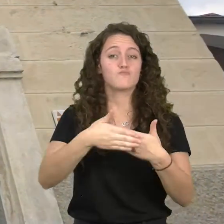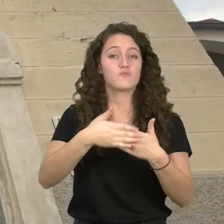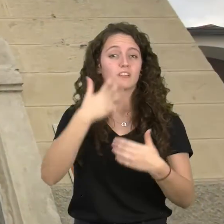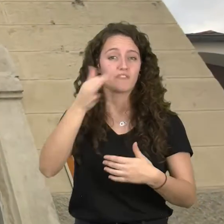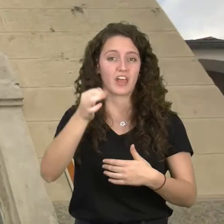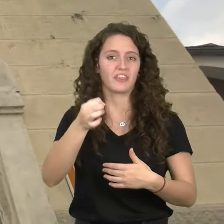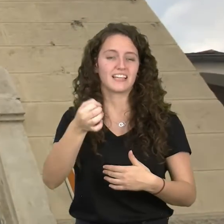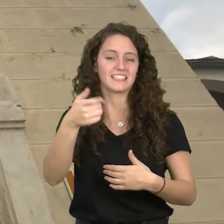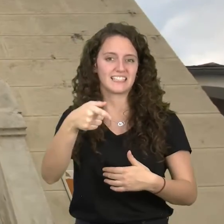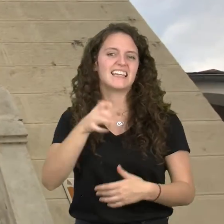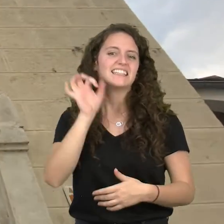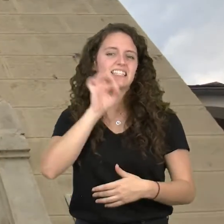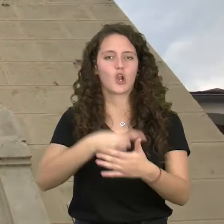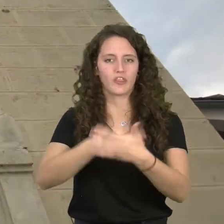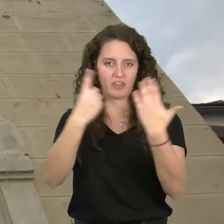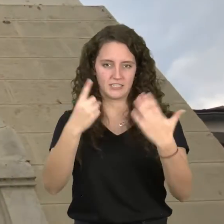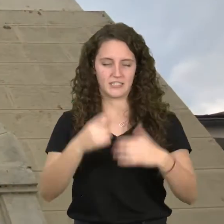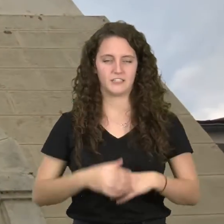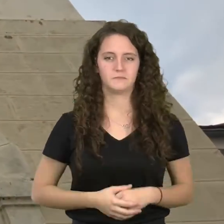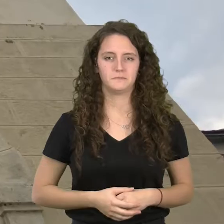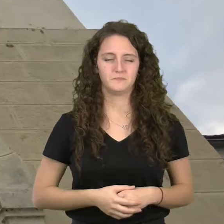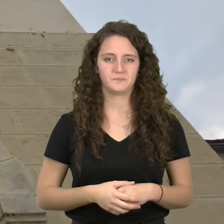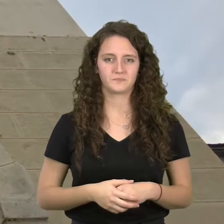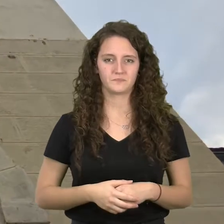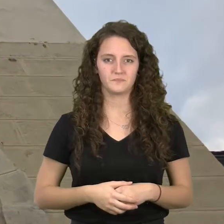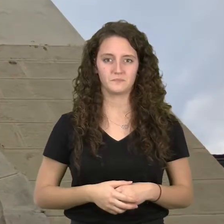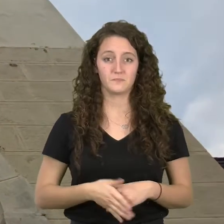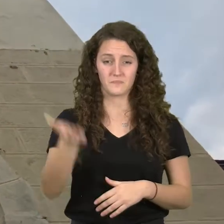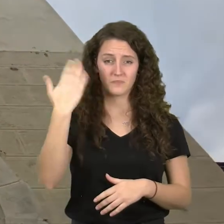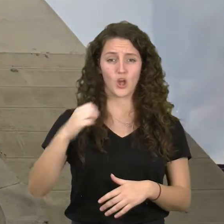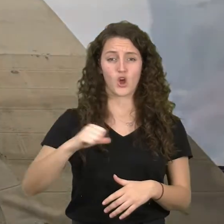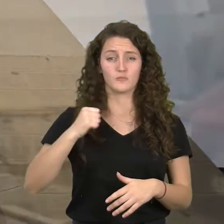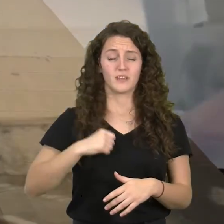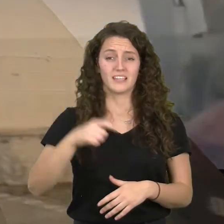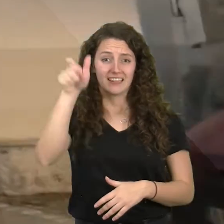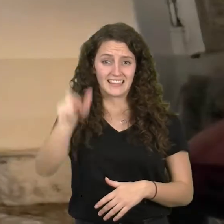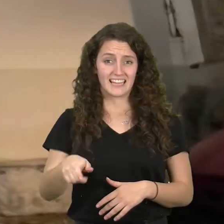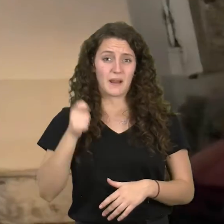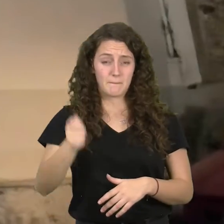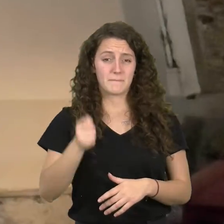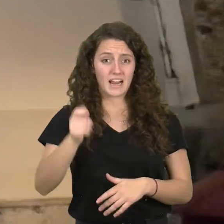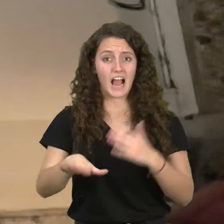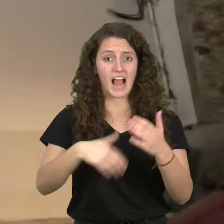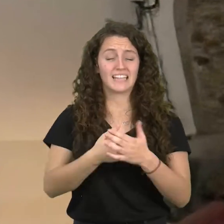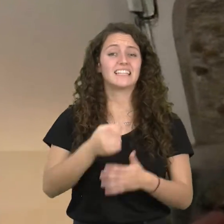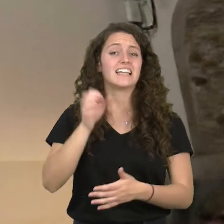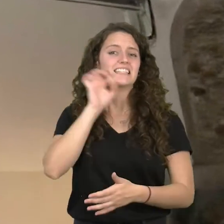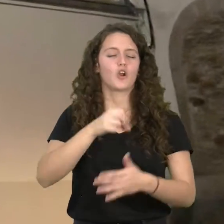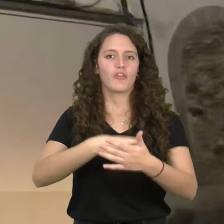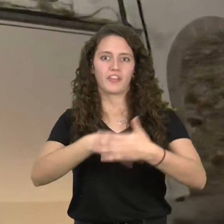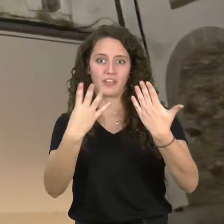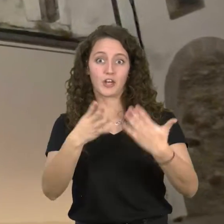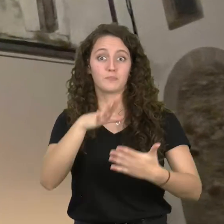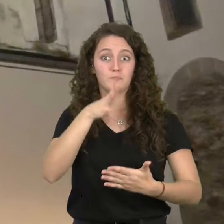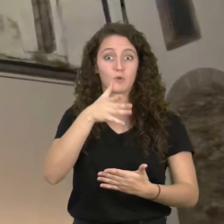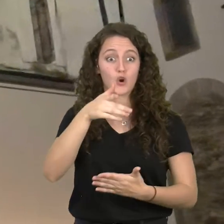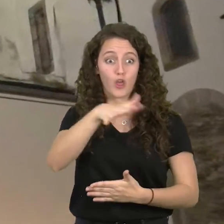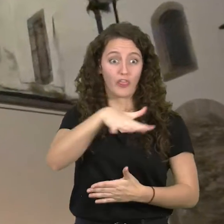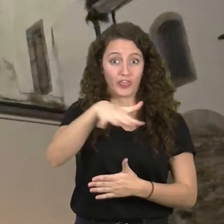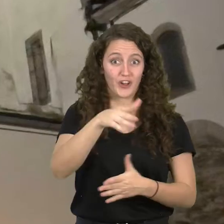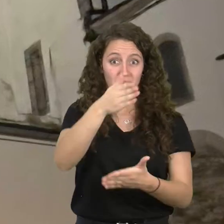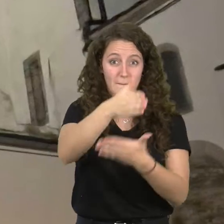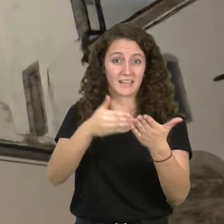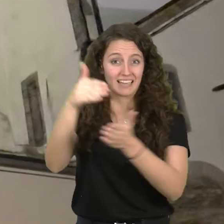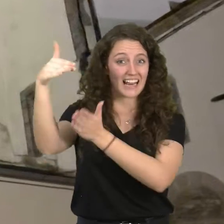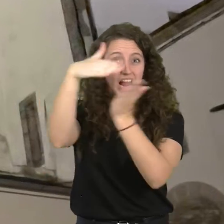Puerta de los Franceses del siglo XVI. Fue hospital de peregrinos hasta principios del siglo XIX por encontrarse Castropol